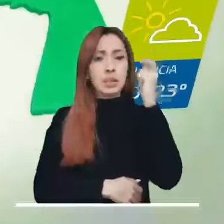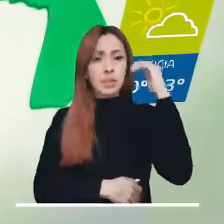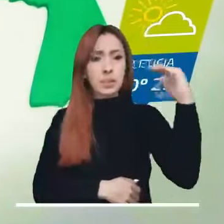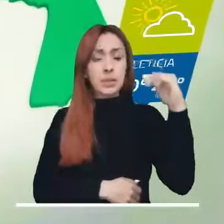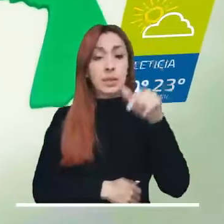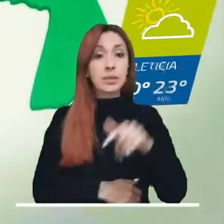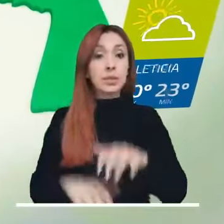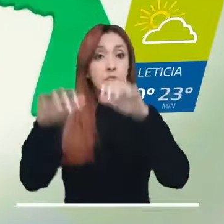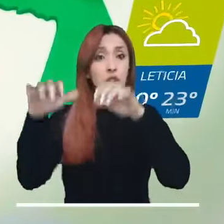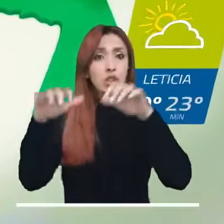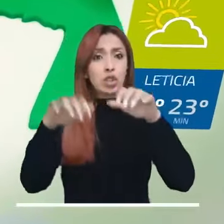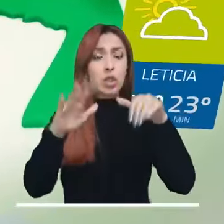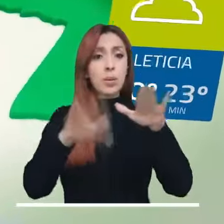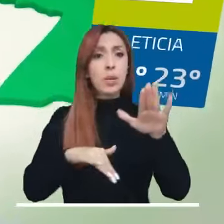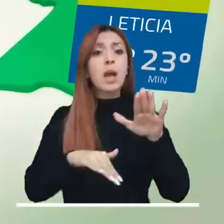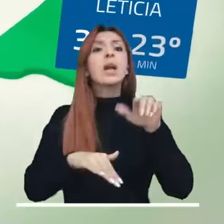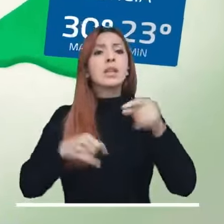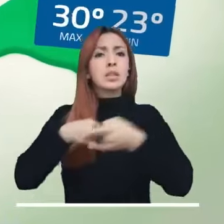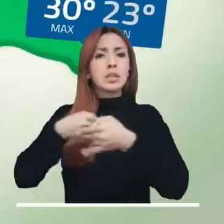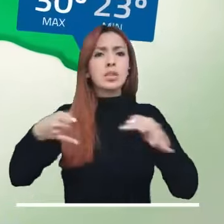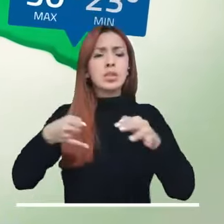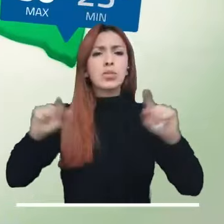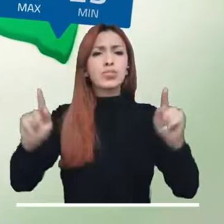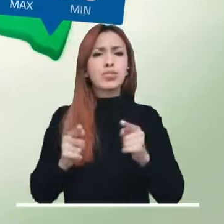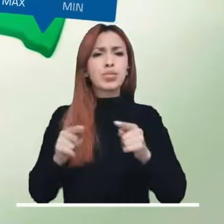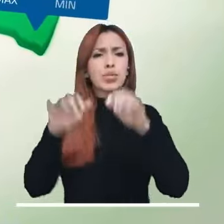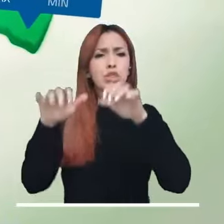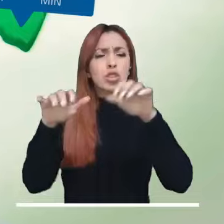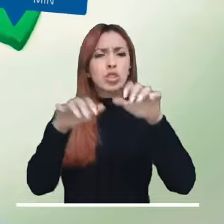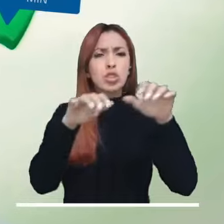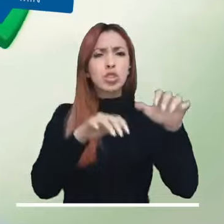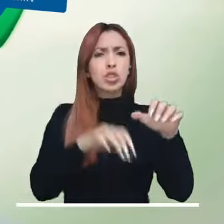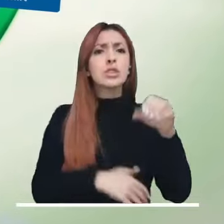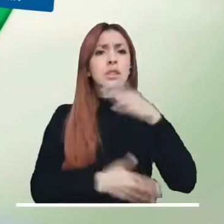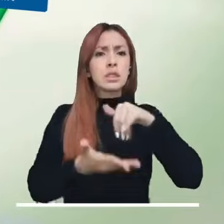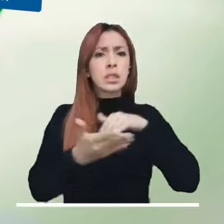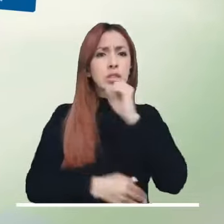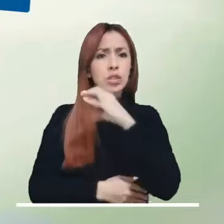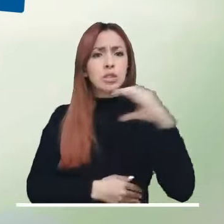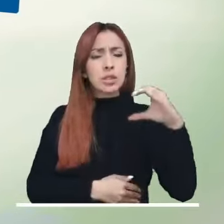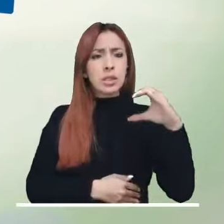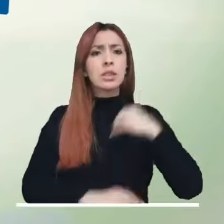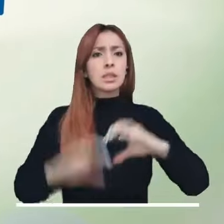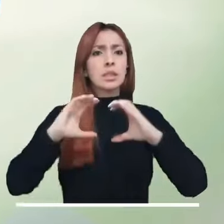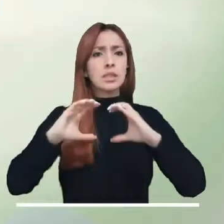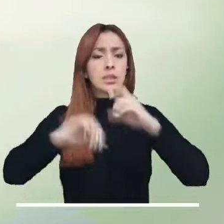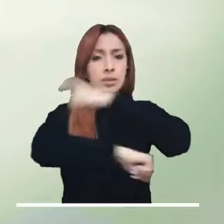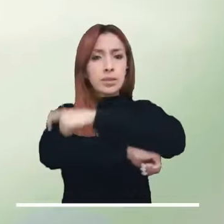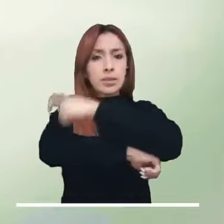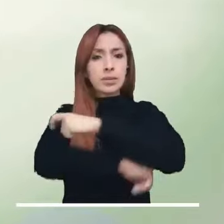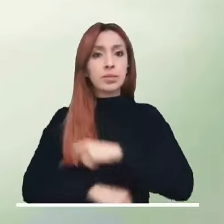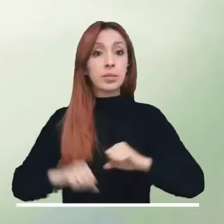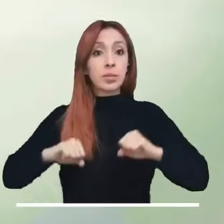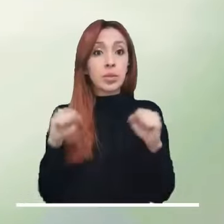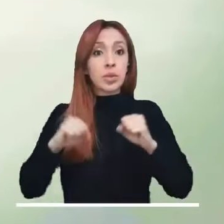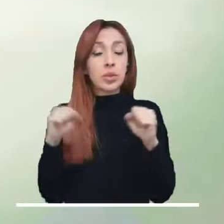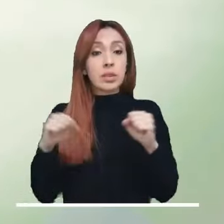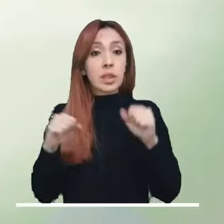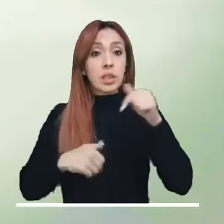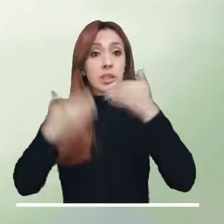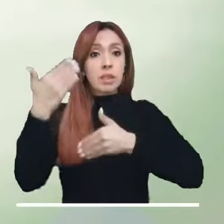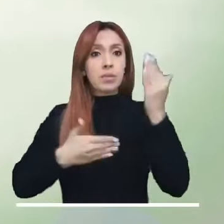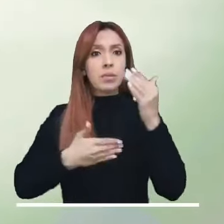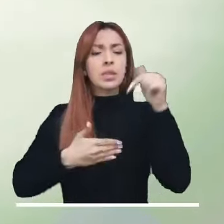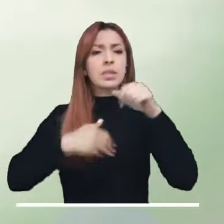occidente de Meta. Precipitaciones notables en Guainía y de corta duración en el centro y occidente de Caquetá y de